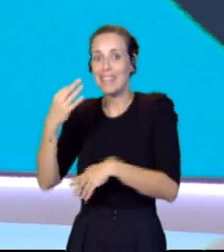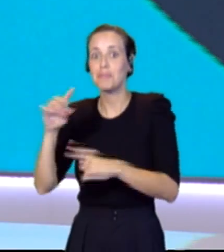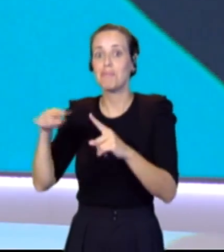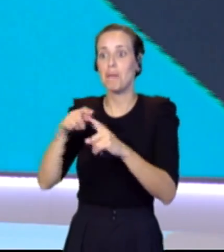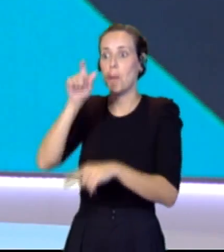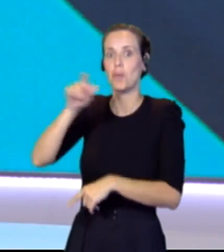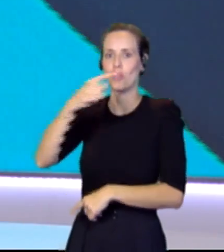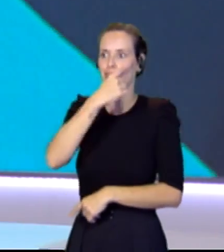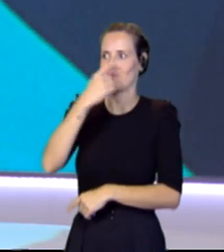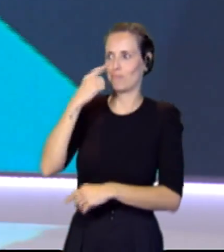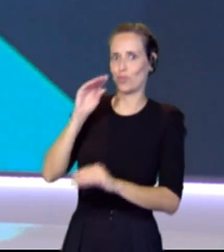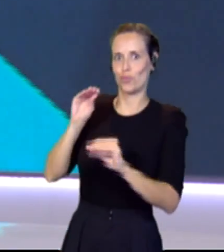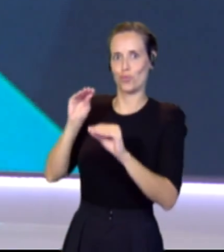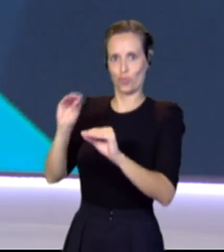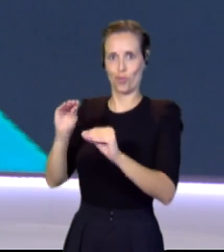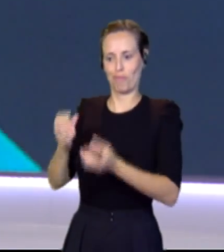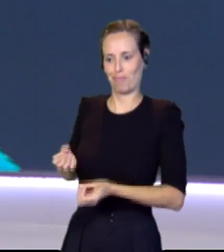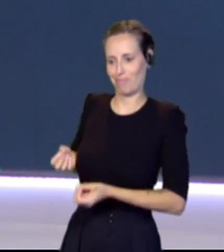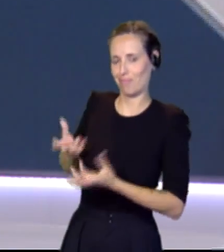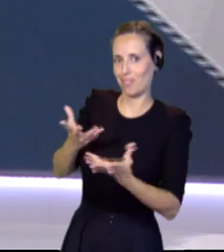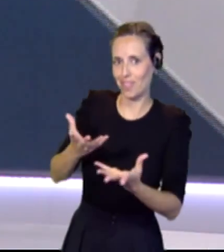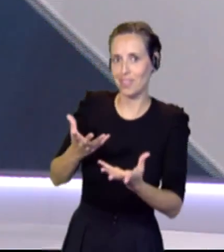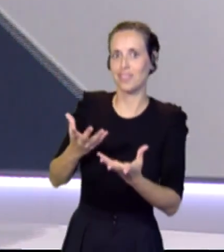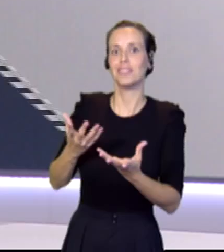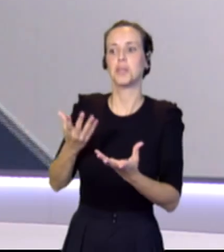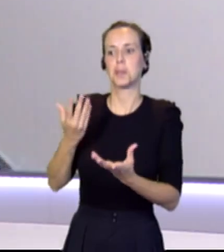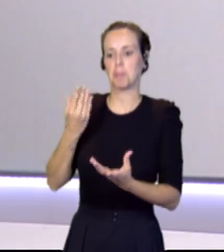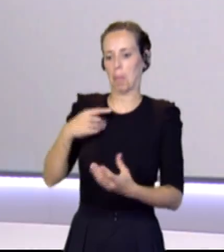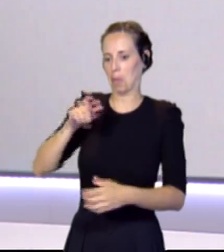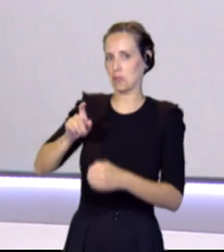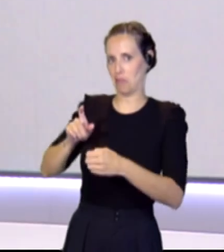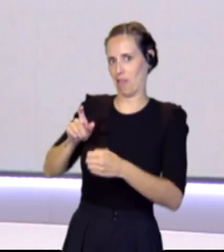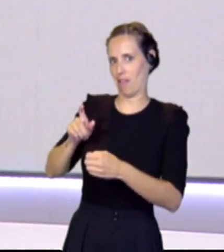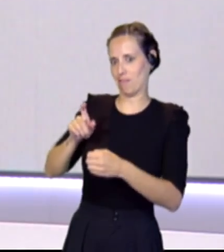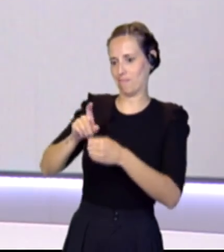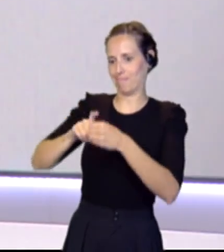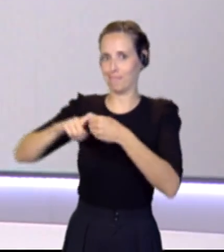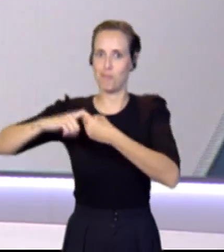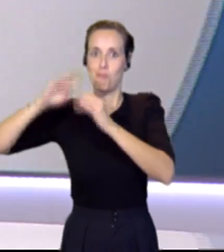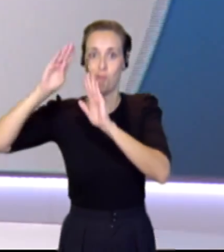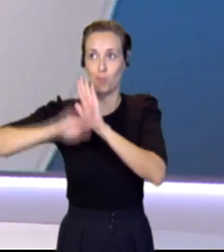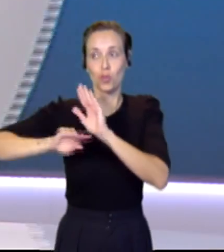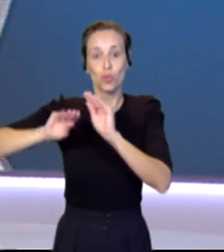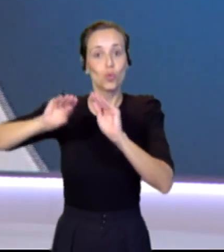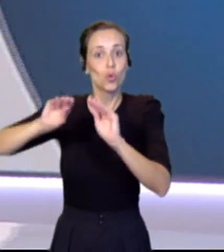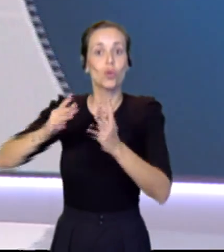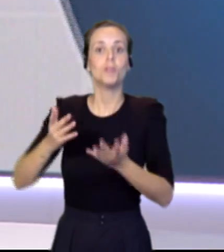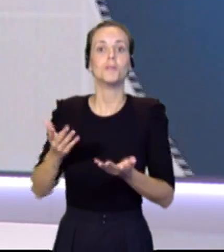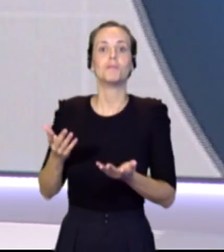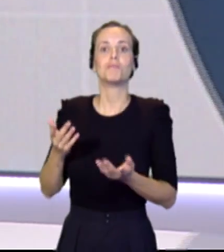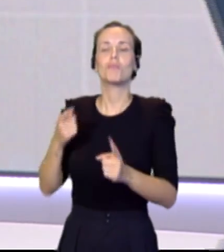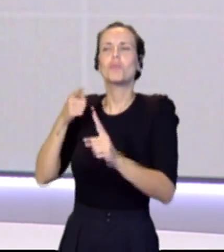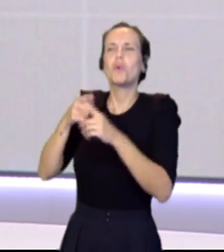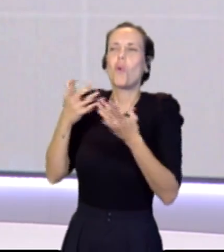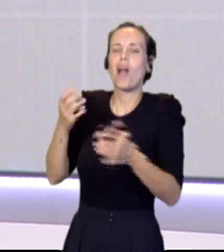las propias personas que están implicadas, que están siendo partícipes de ese programa. El objetivo es buscar un